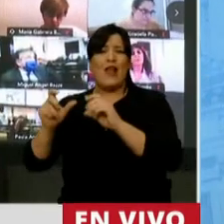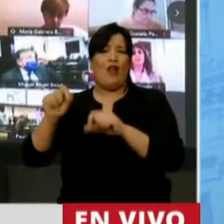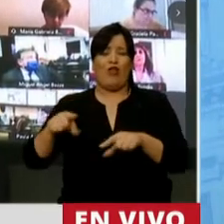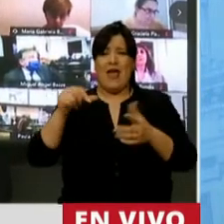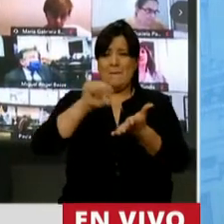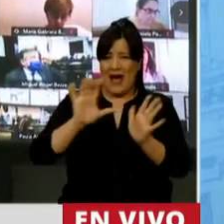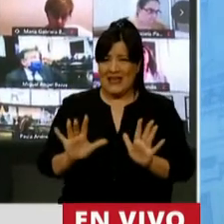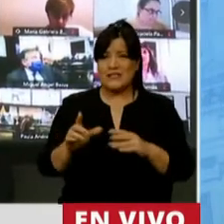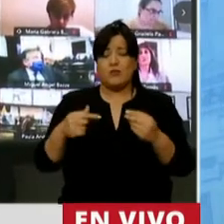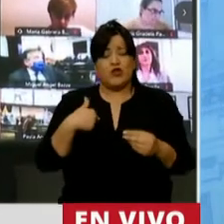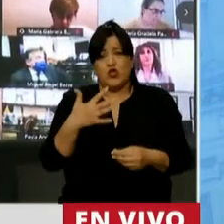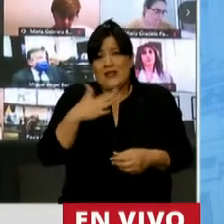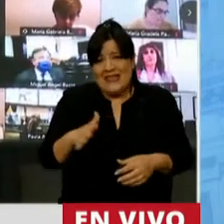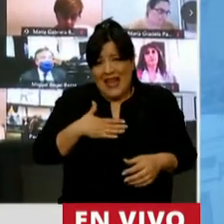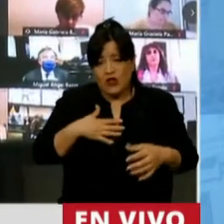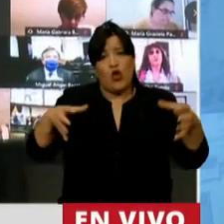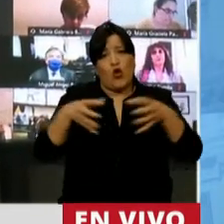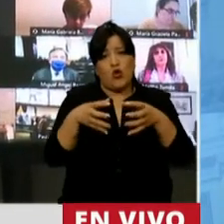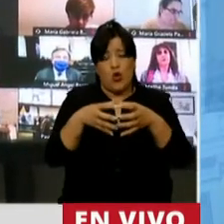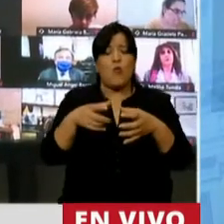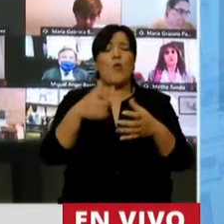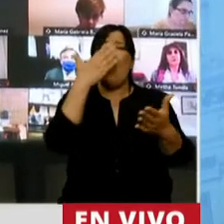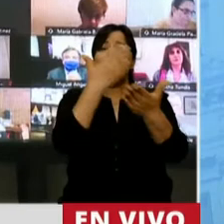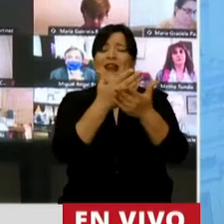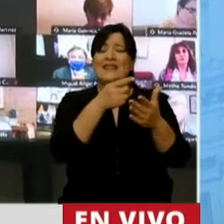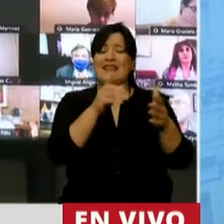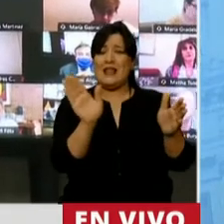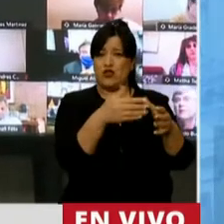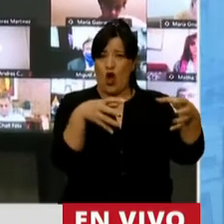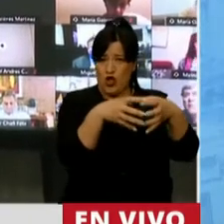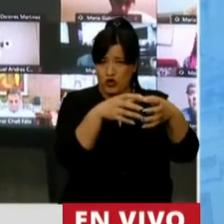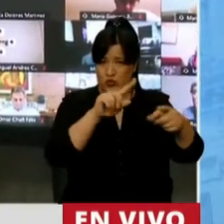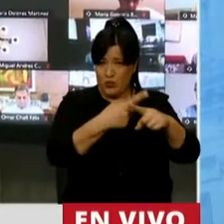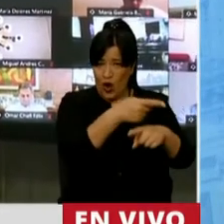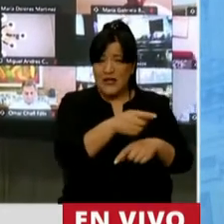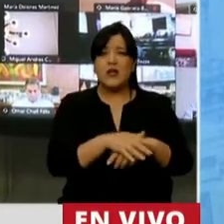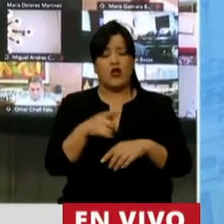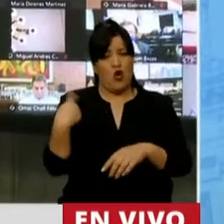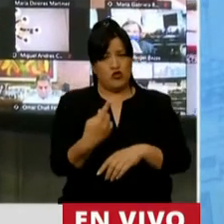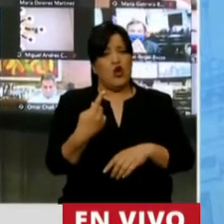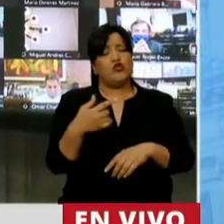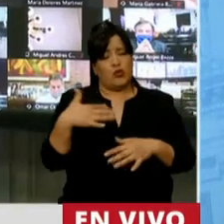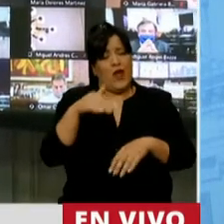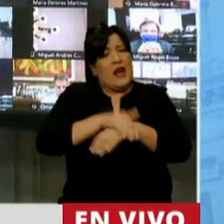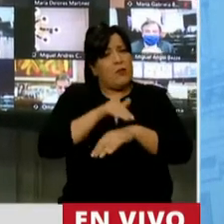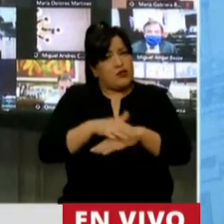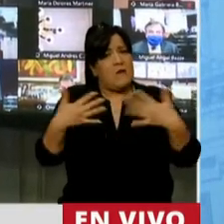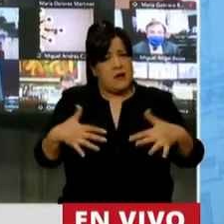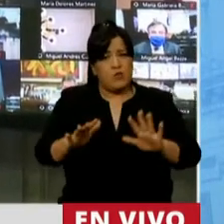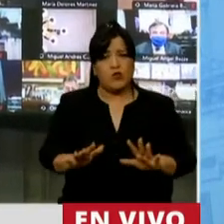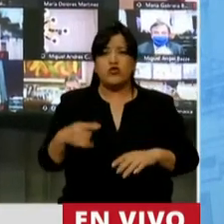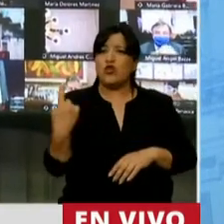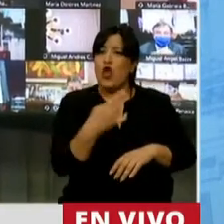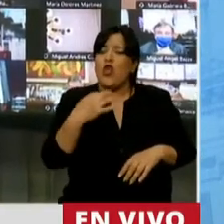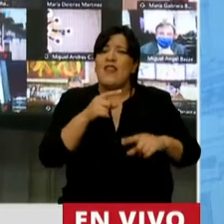porque entiendo, como legisladora del bloque del Frente de Todos, que tenemos una enorme responsabilidad que asumir hoy y que debemos